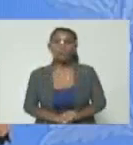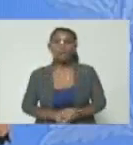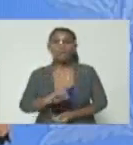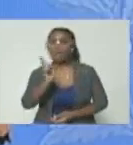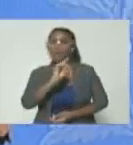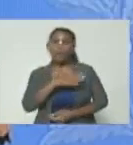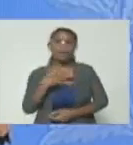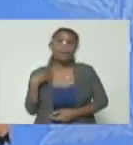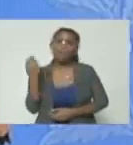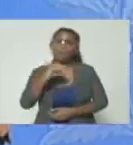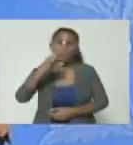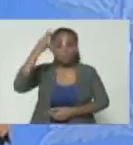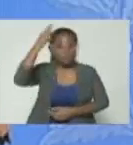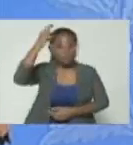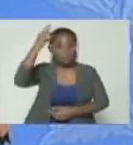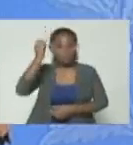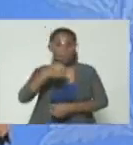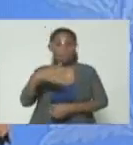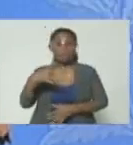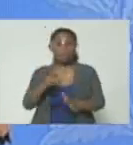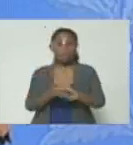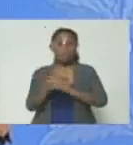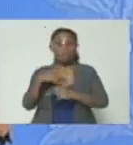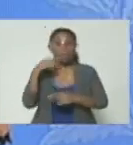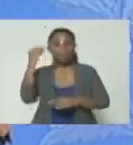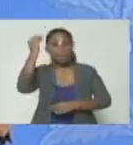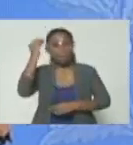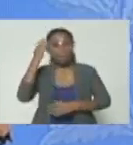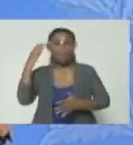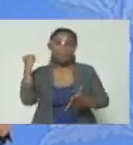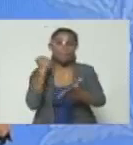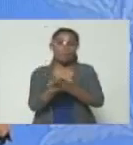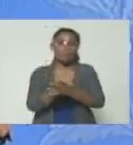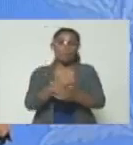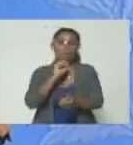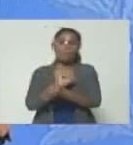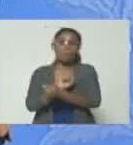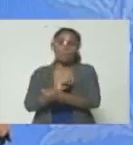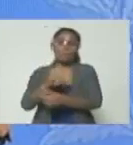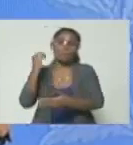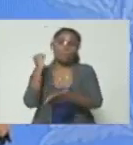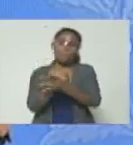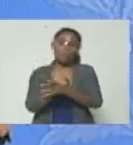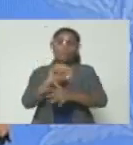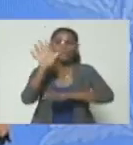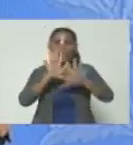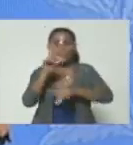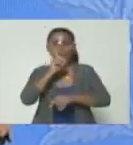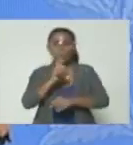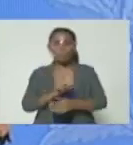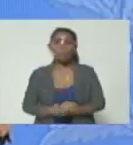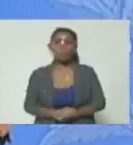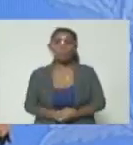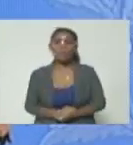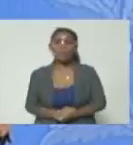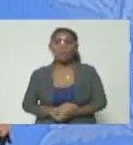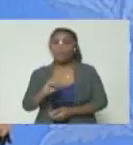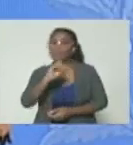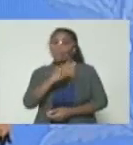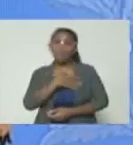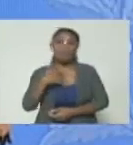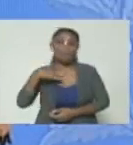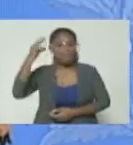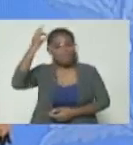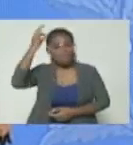quieres más cana hubieras pensado antes de asesinar a un ser humano fuiste preso por homicidio y pagaste 15 años y si no quieres más